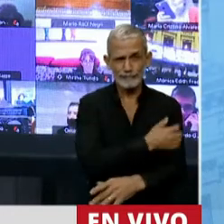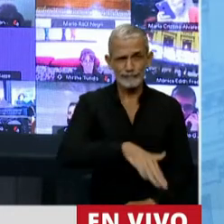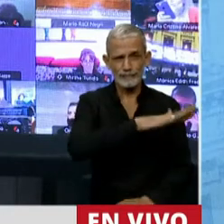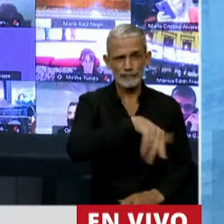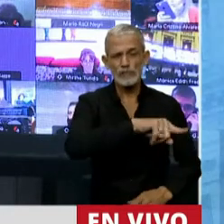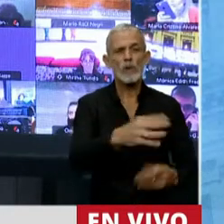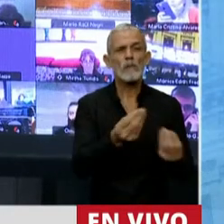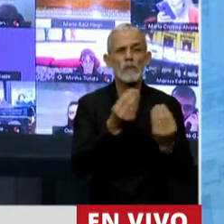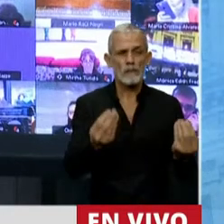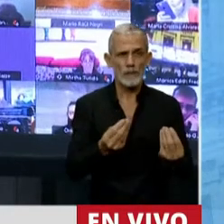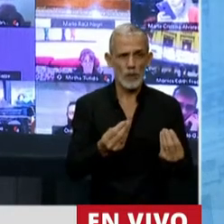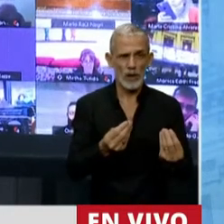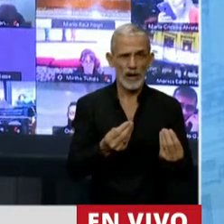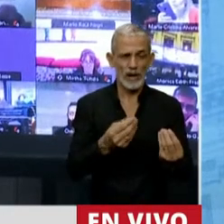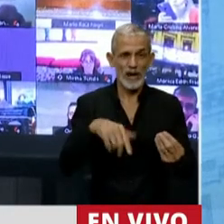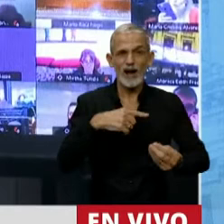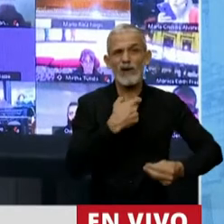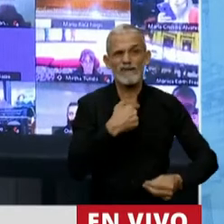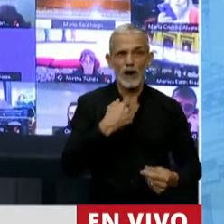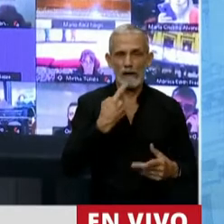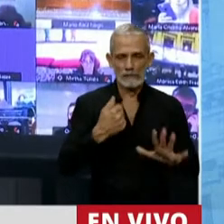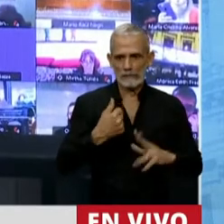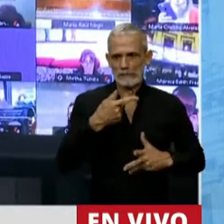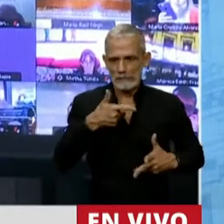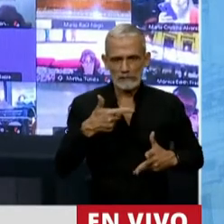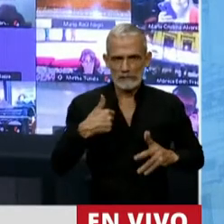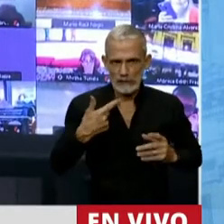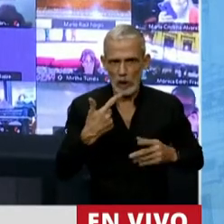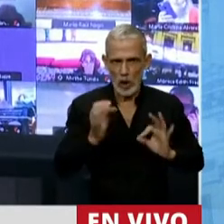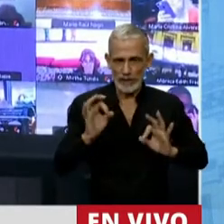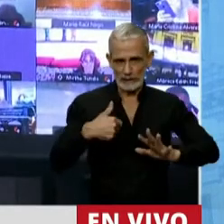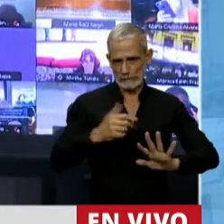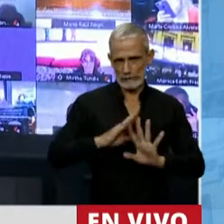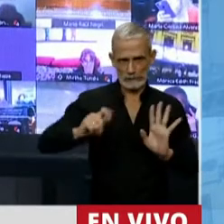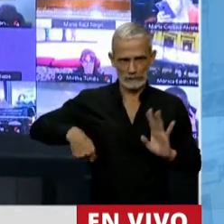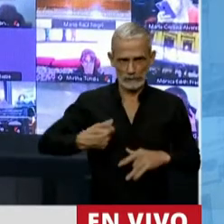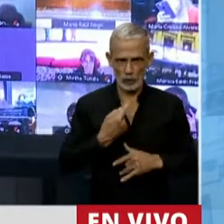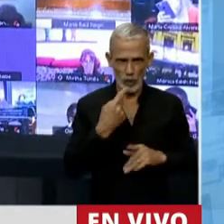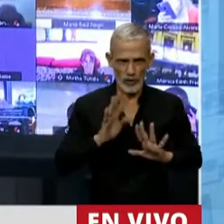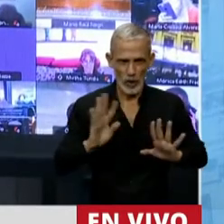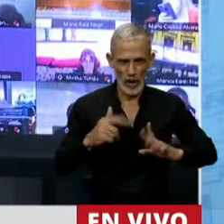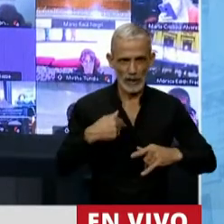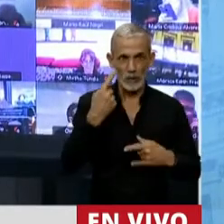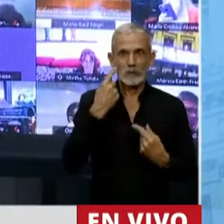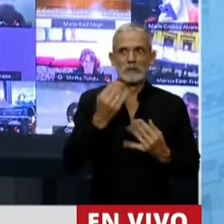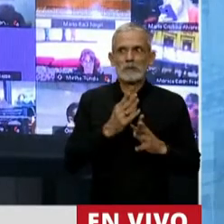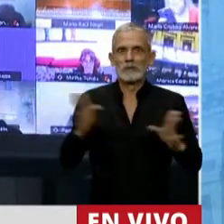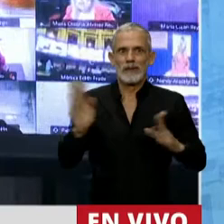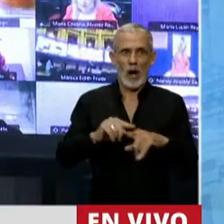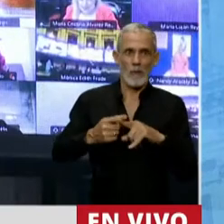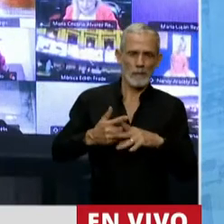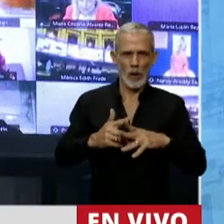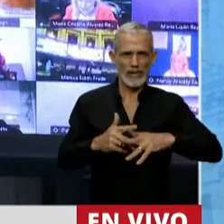que uno no quiere decir, las pueda decir y pueda sobrevivir en el intento,